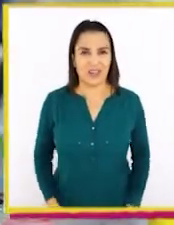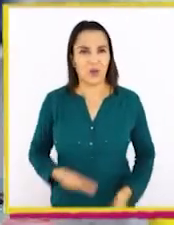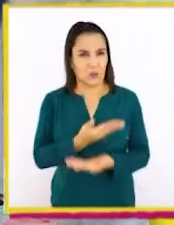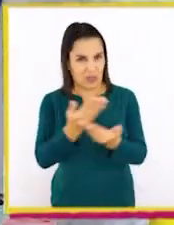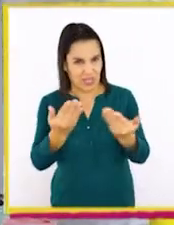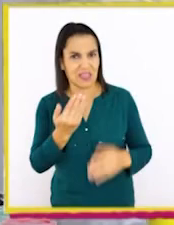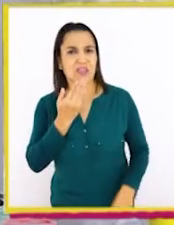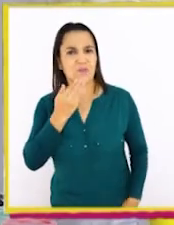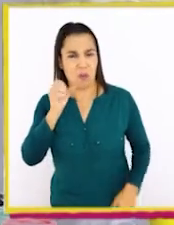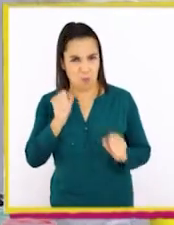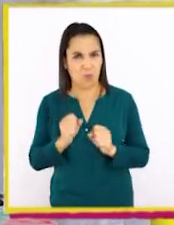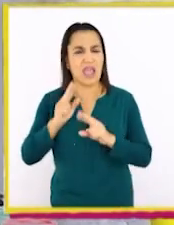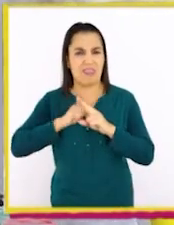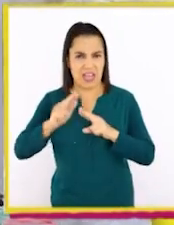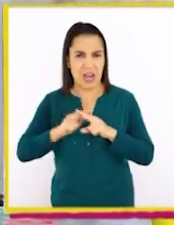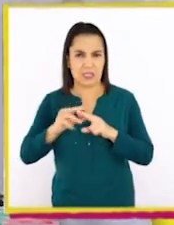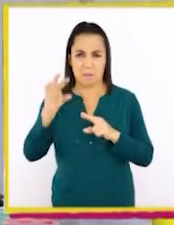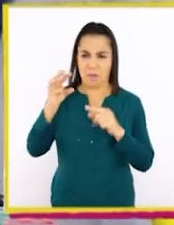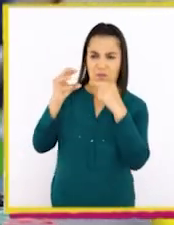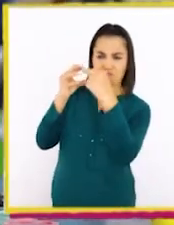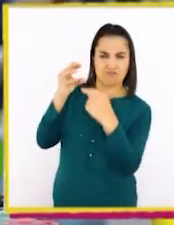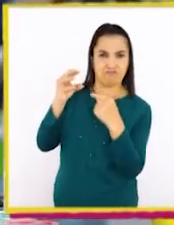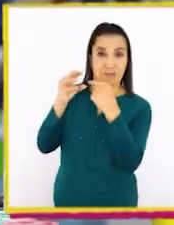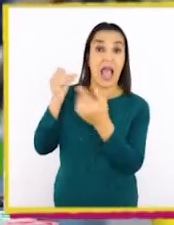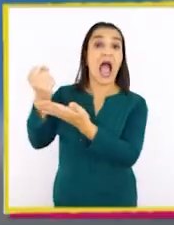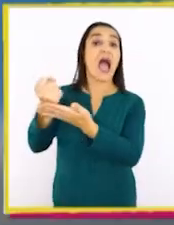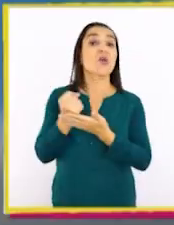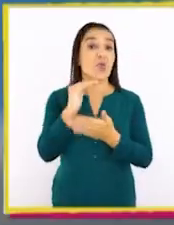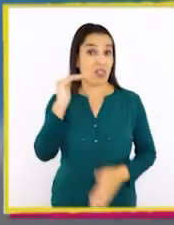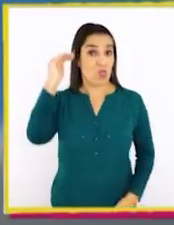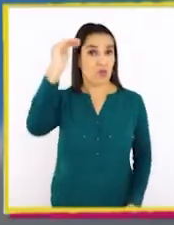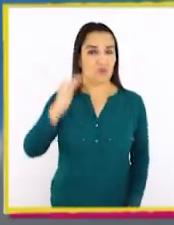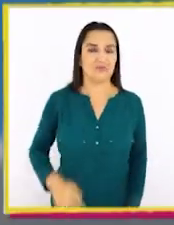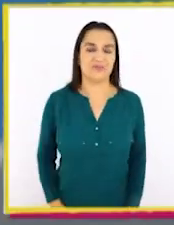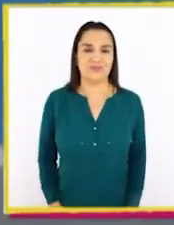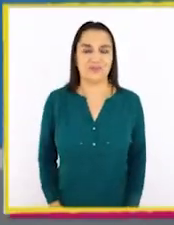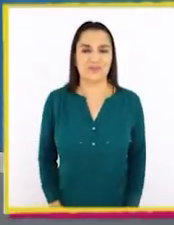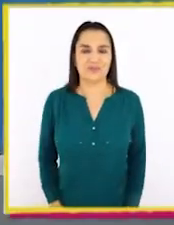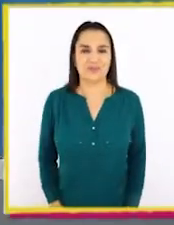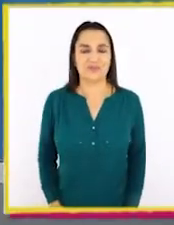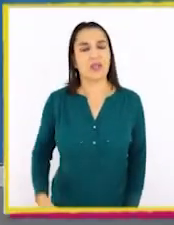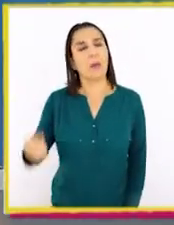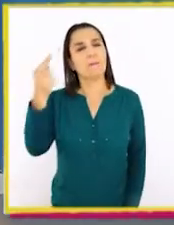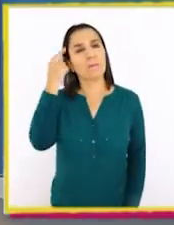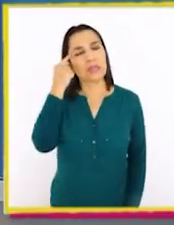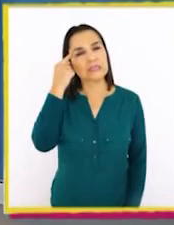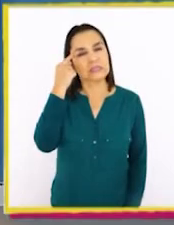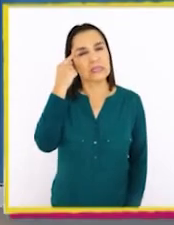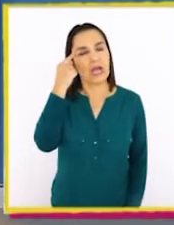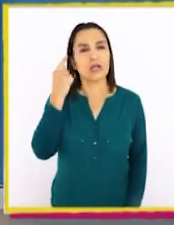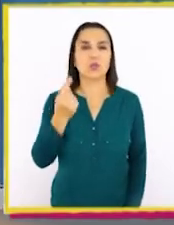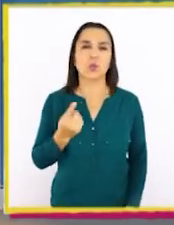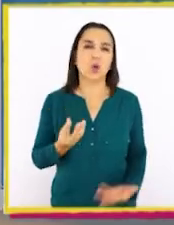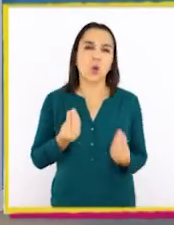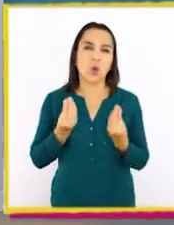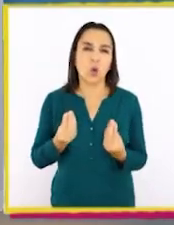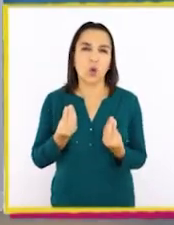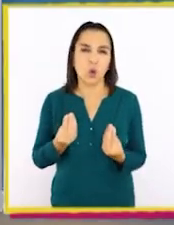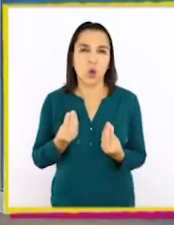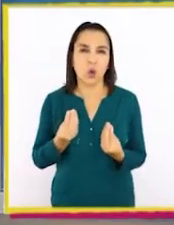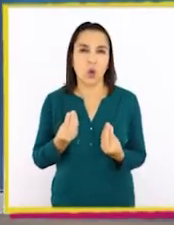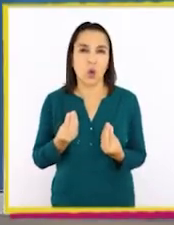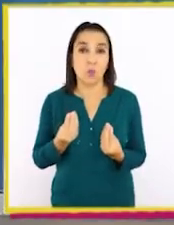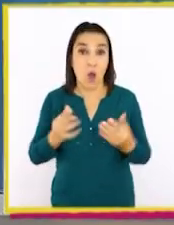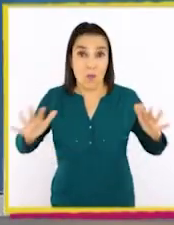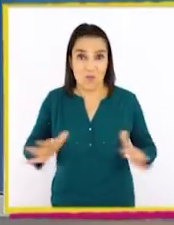Ustedes también pueden hacer las figuras que deseen con la ayuda de un adulto. Y estaba pensando, ¿cómo puede uno